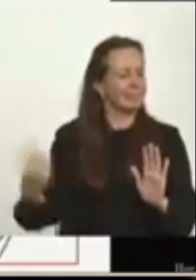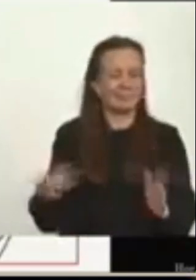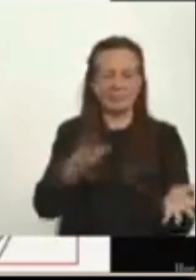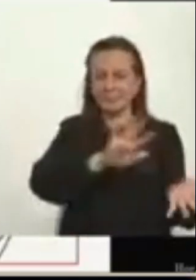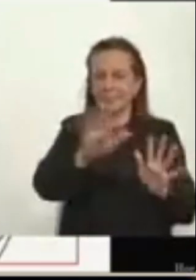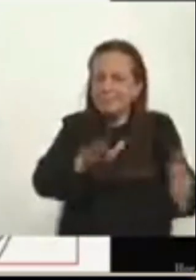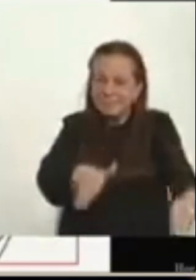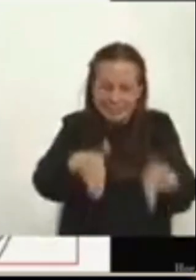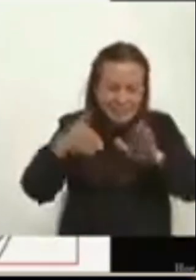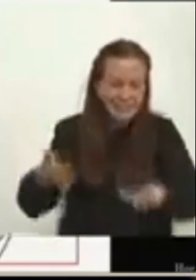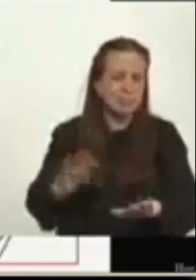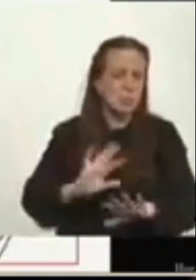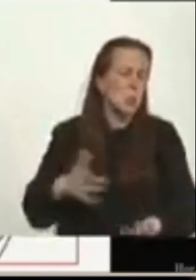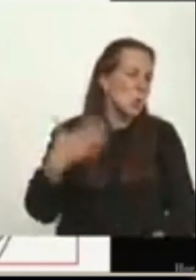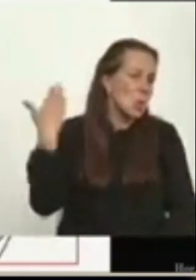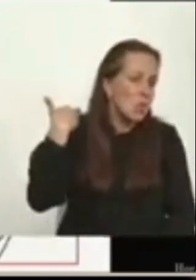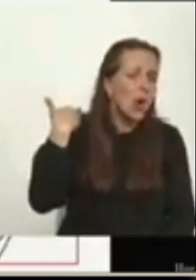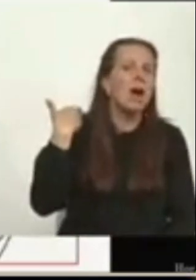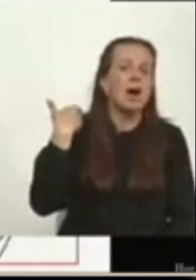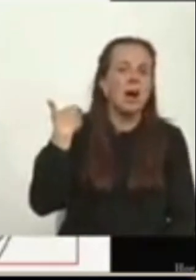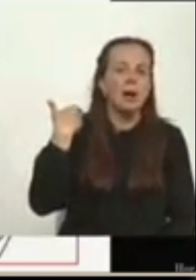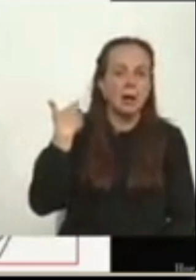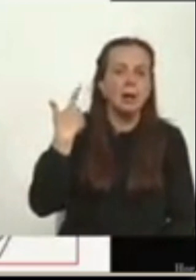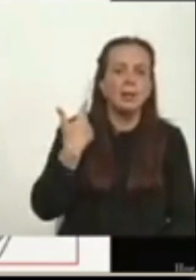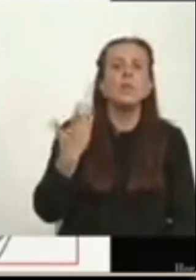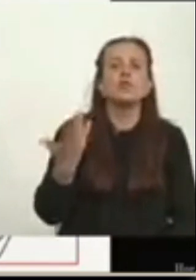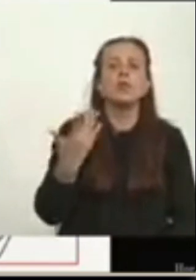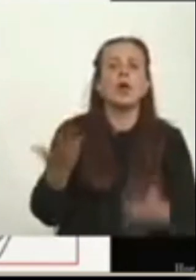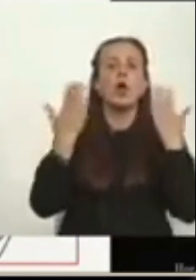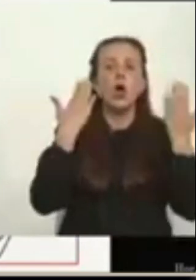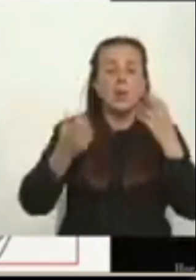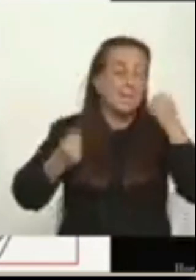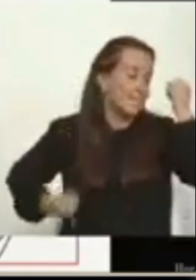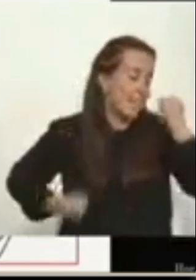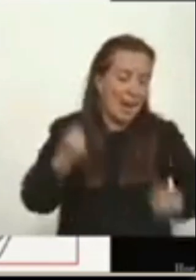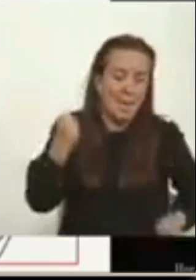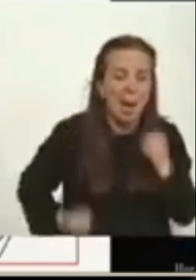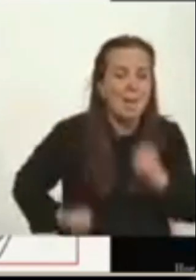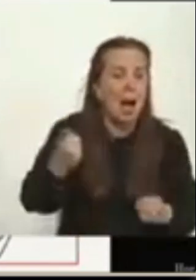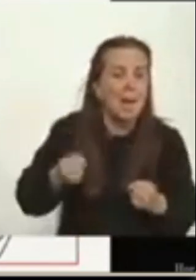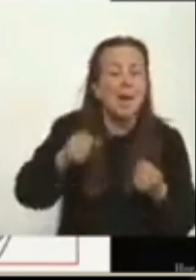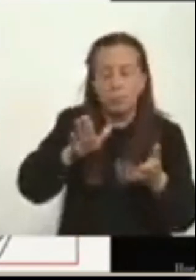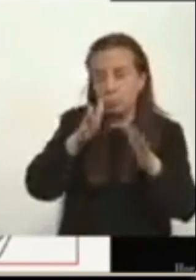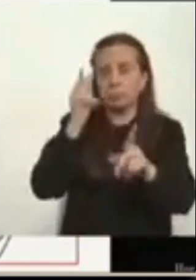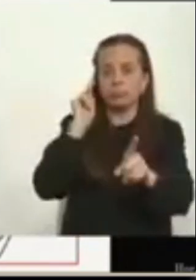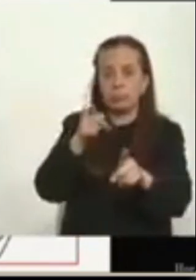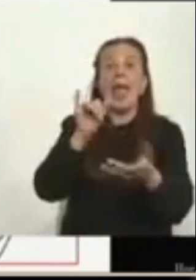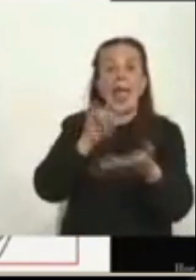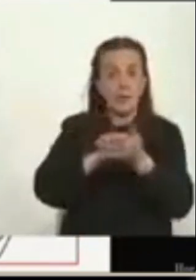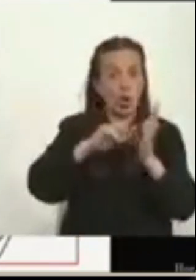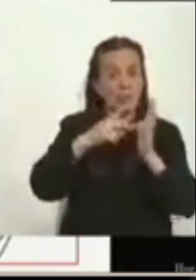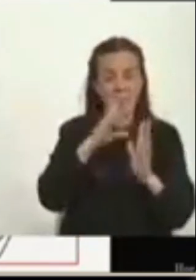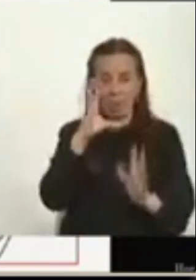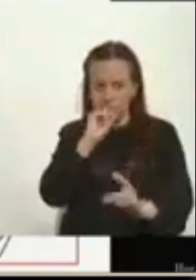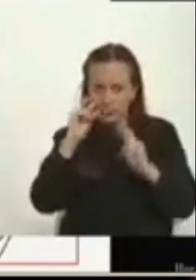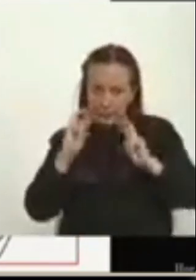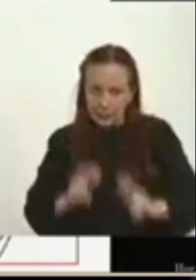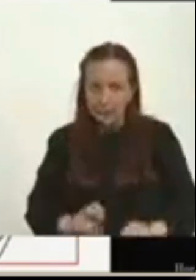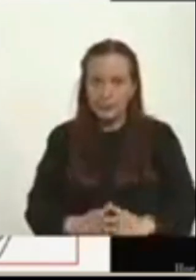por la espalda y con el campesino corriendo. Y estas son pruebas técnicas periciales.